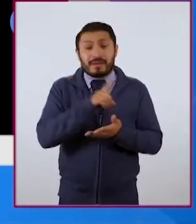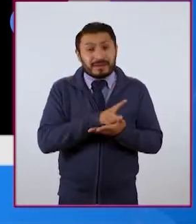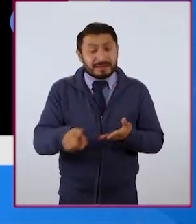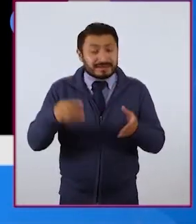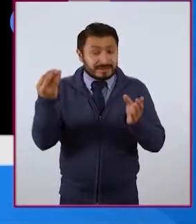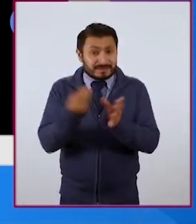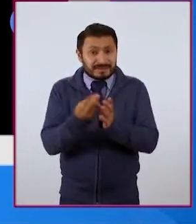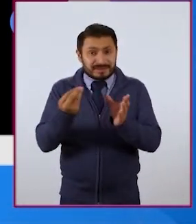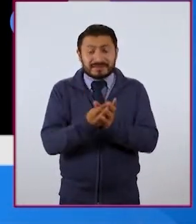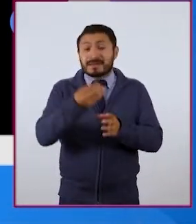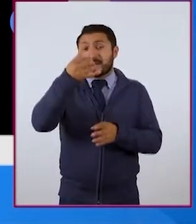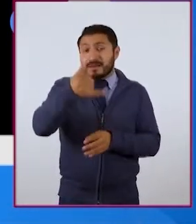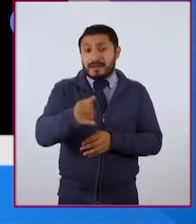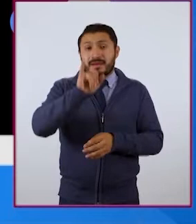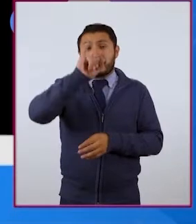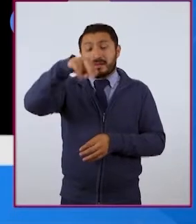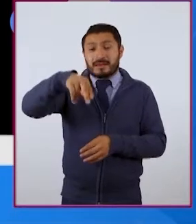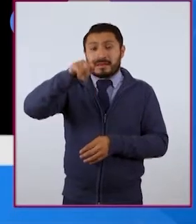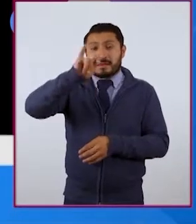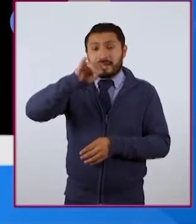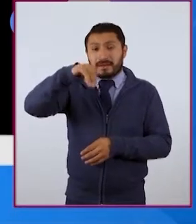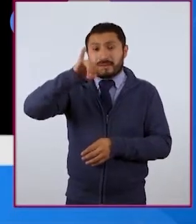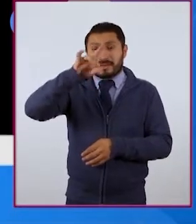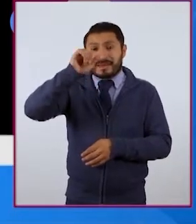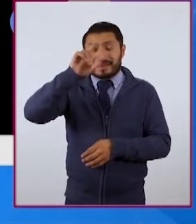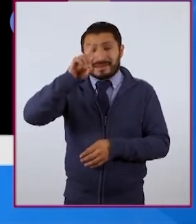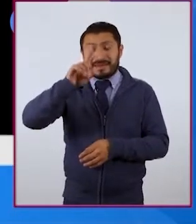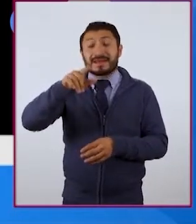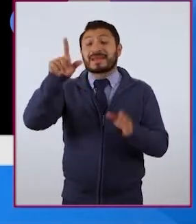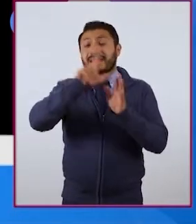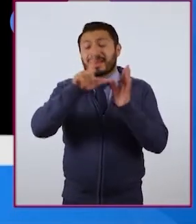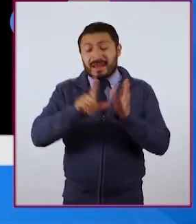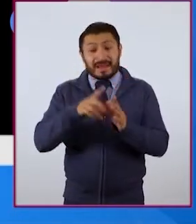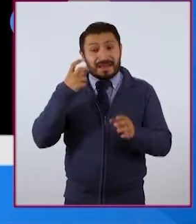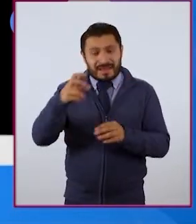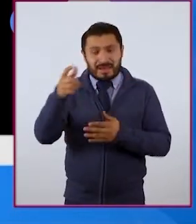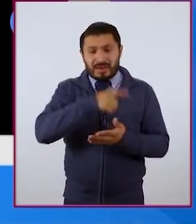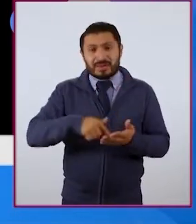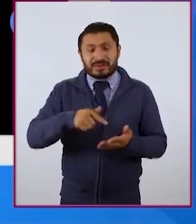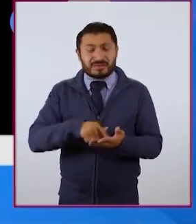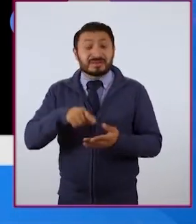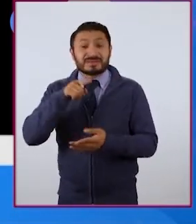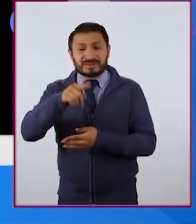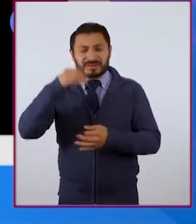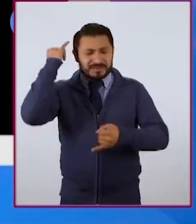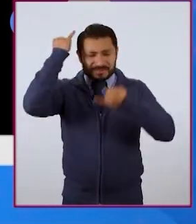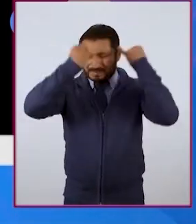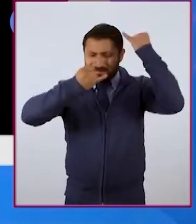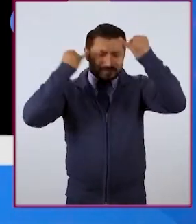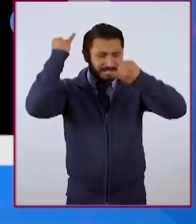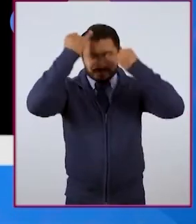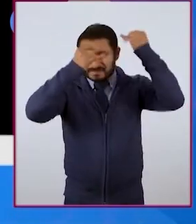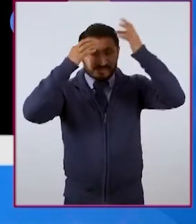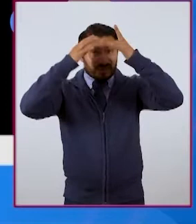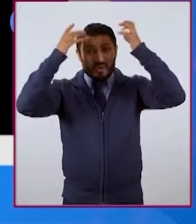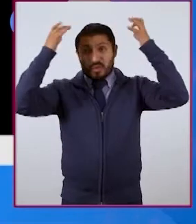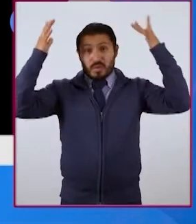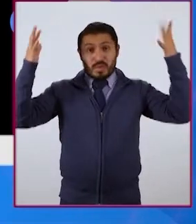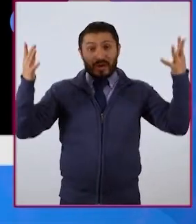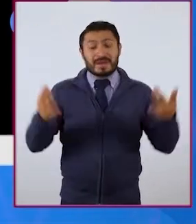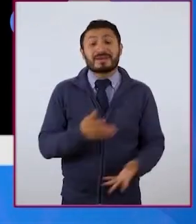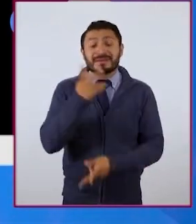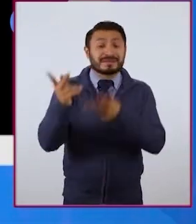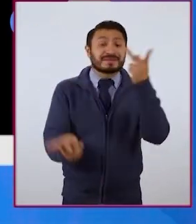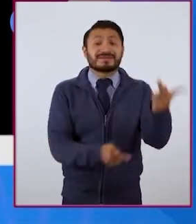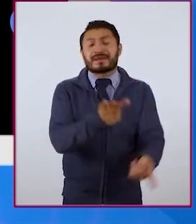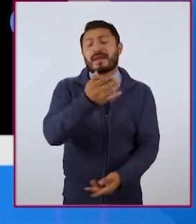privacidad y a la intimidad en línea, porque estos son los espacios que nos permiten imaginar, nos permiten cuestionar, nos